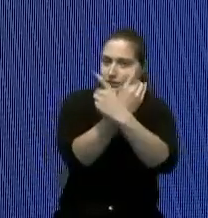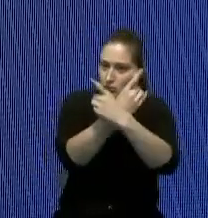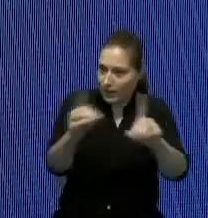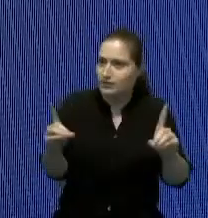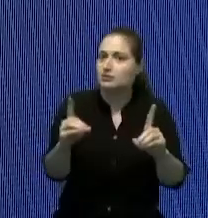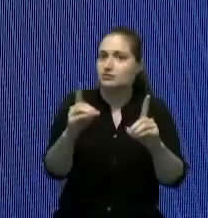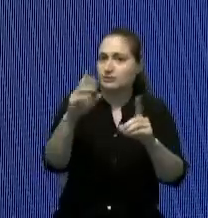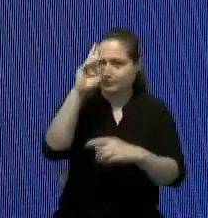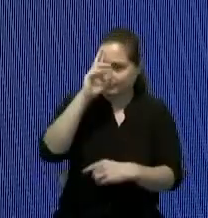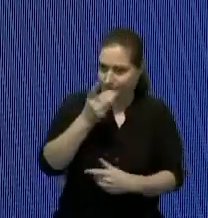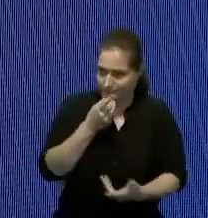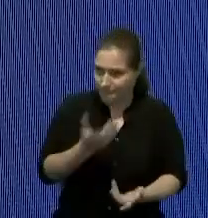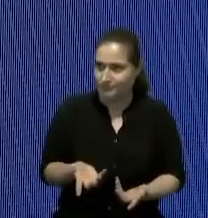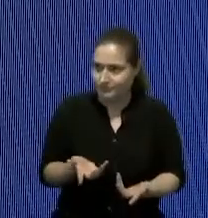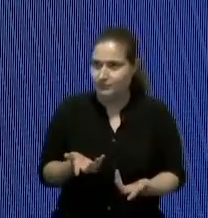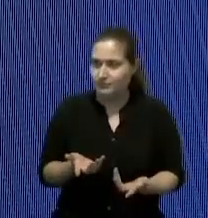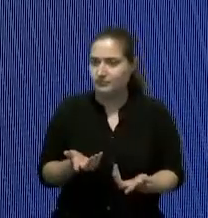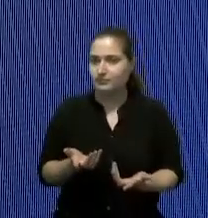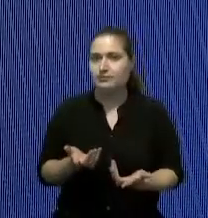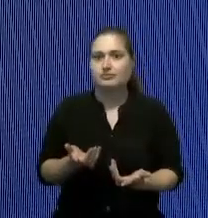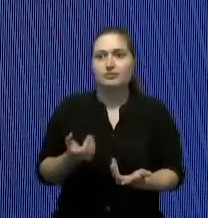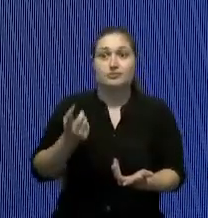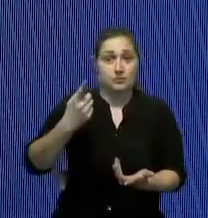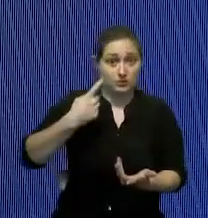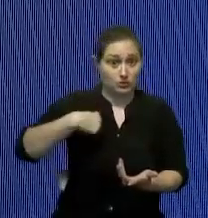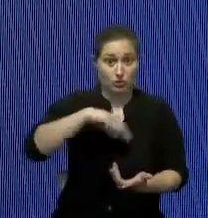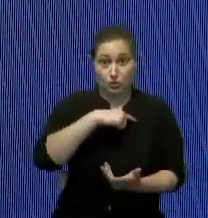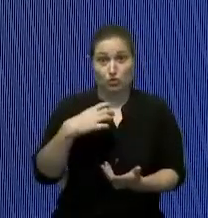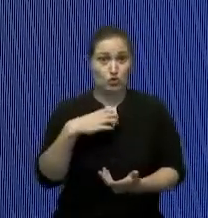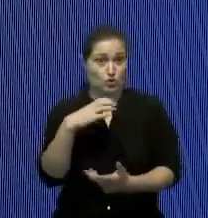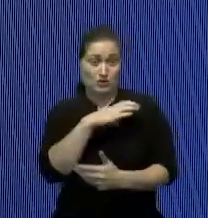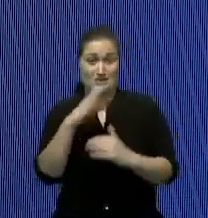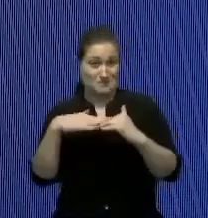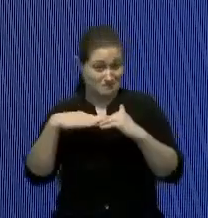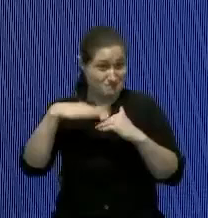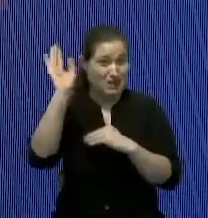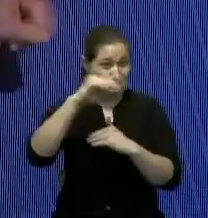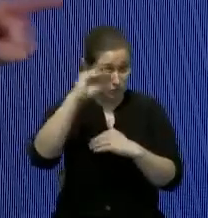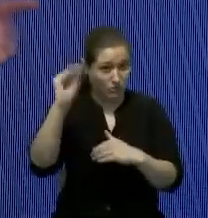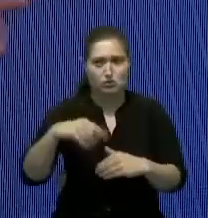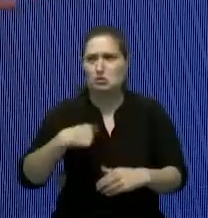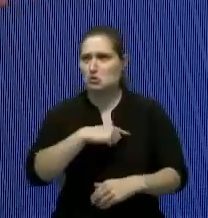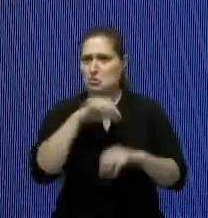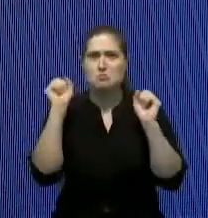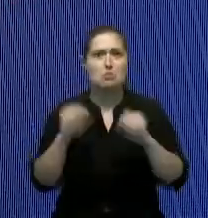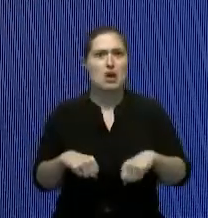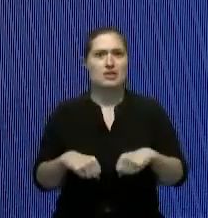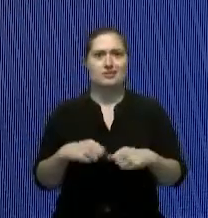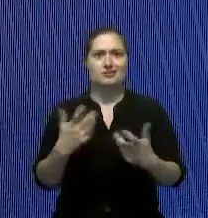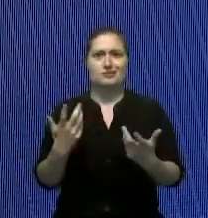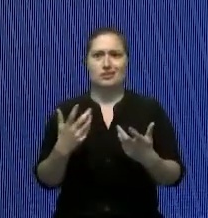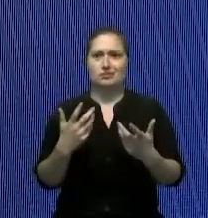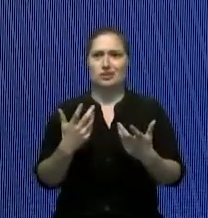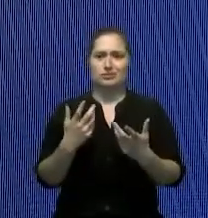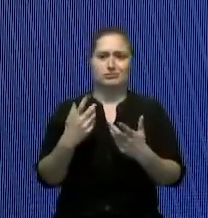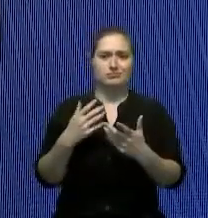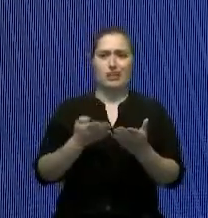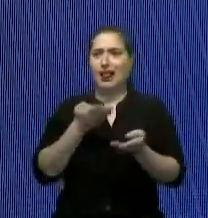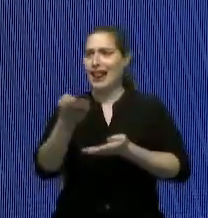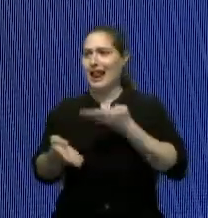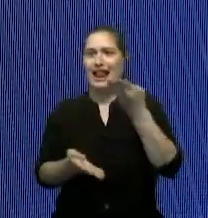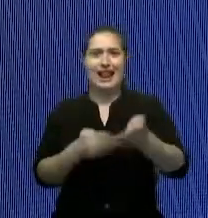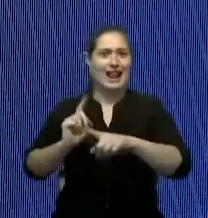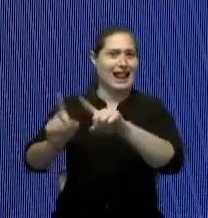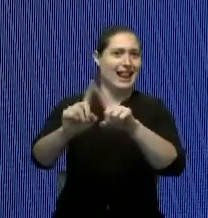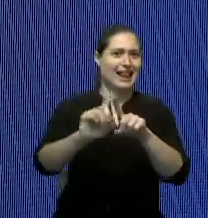haciendo nosotros que ahora tenemos una super mayoría en el congreso que pudiéramos estar haciendo todo lo contrario y lo que estamos haciendo es ponernos candados